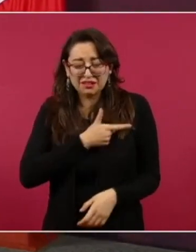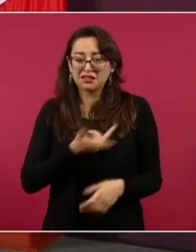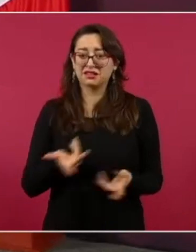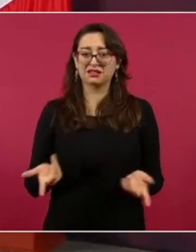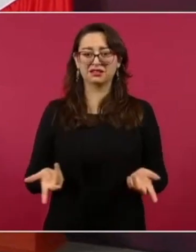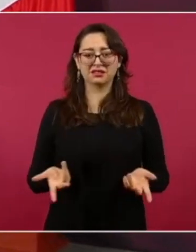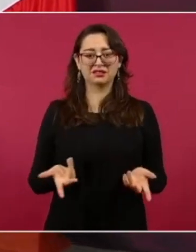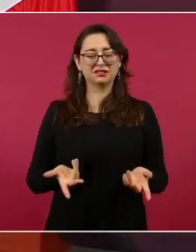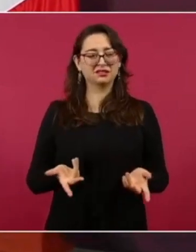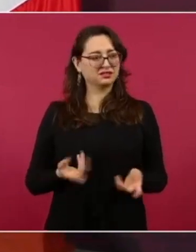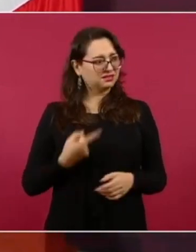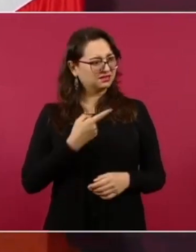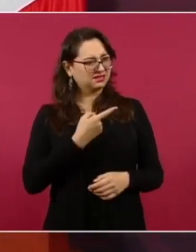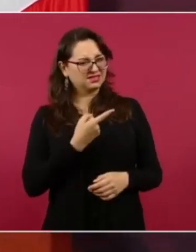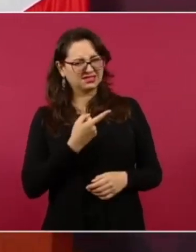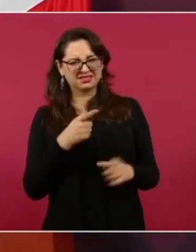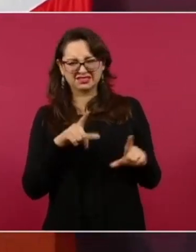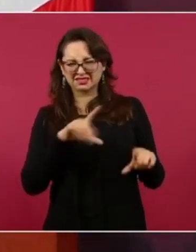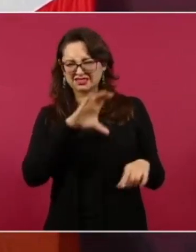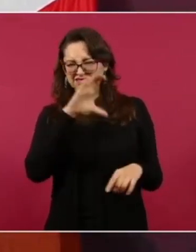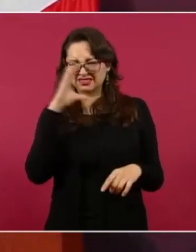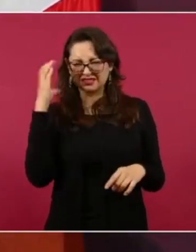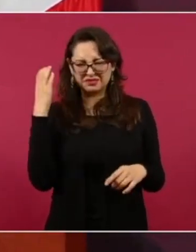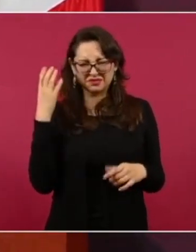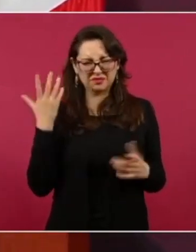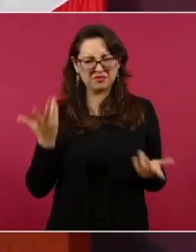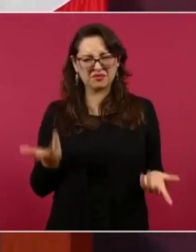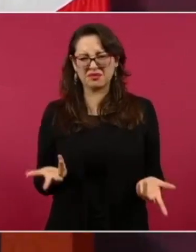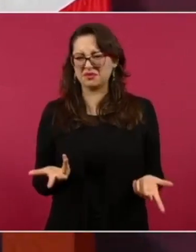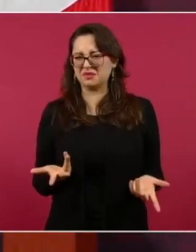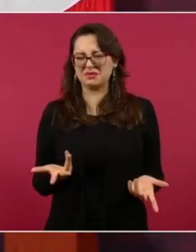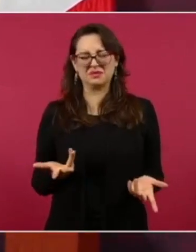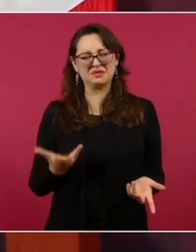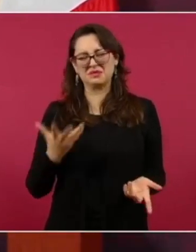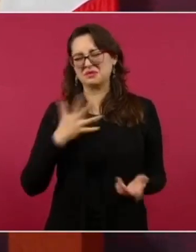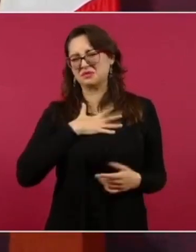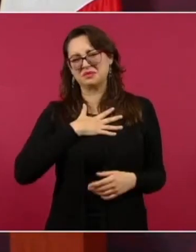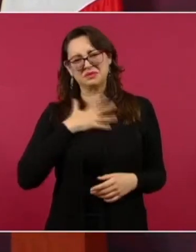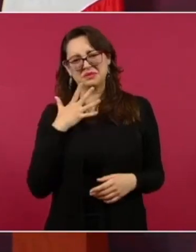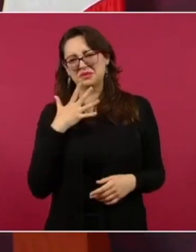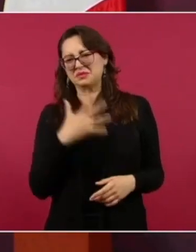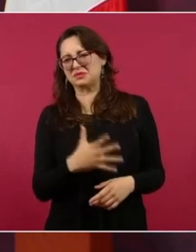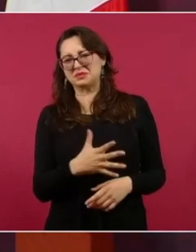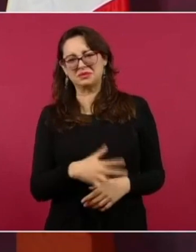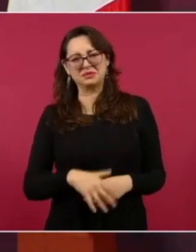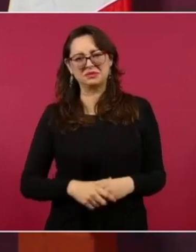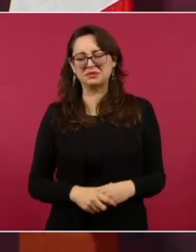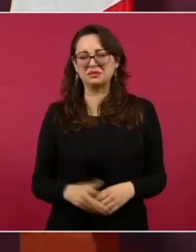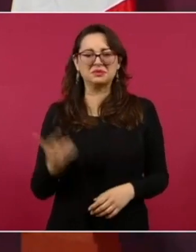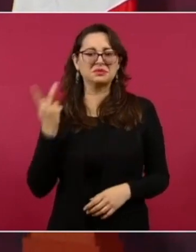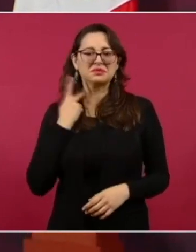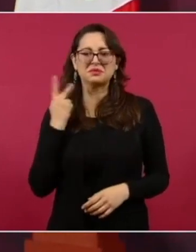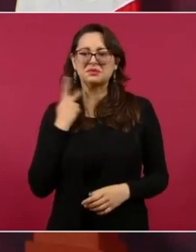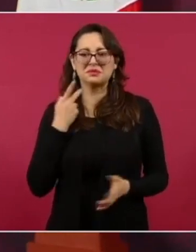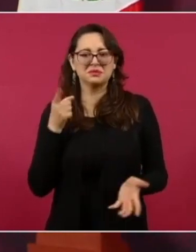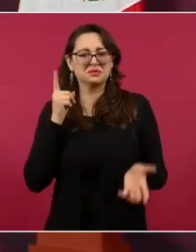¿Qué es una promiscuidad política?